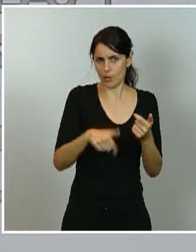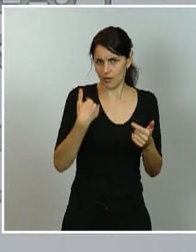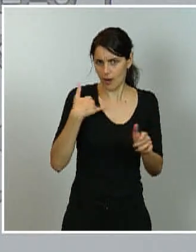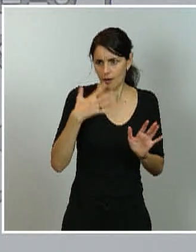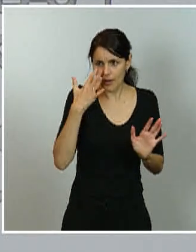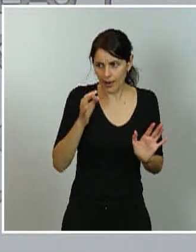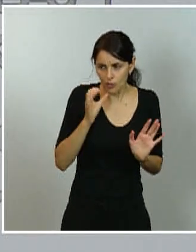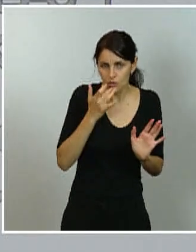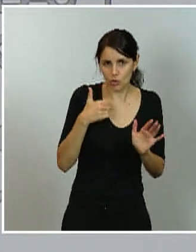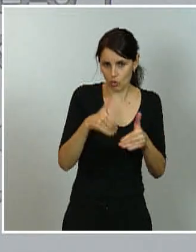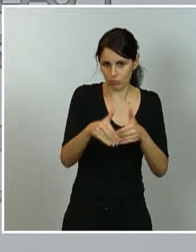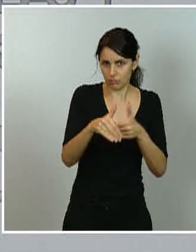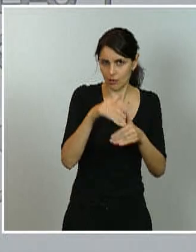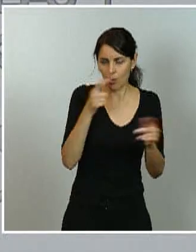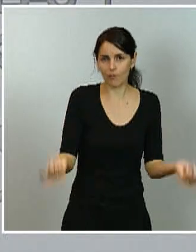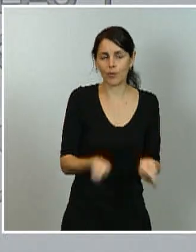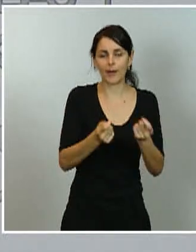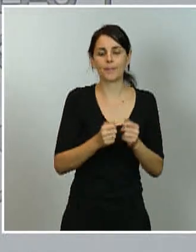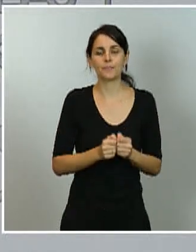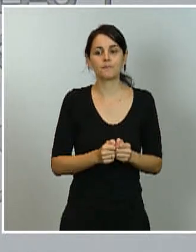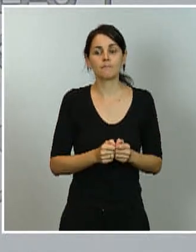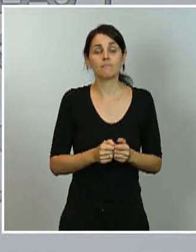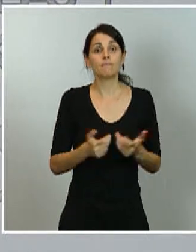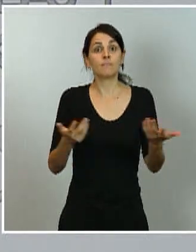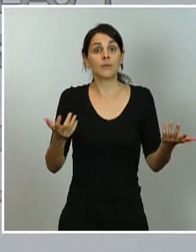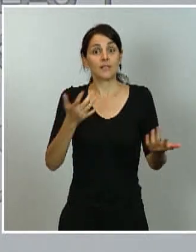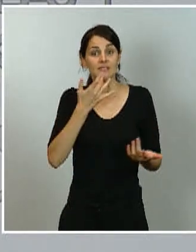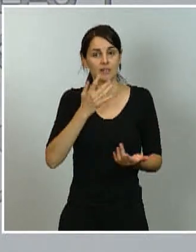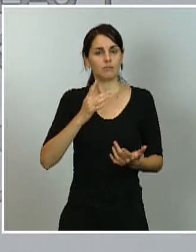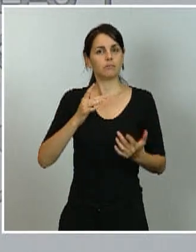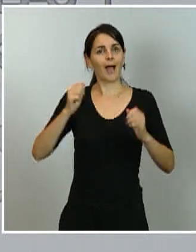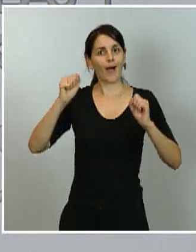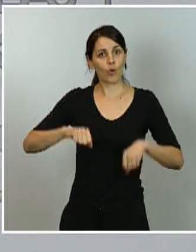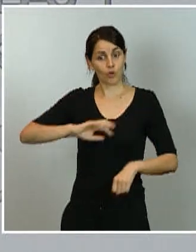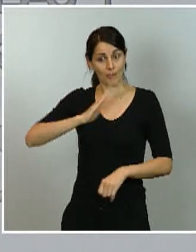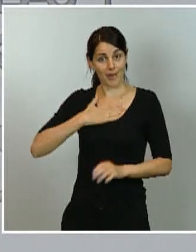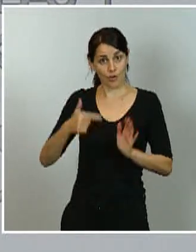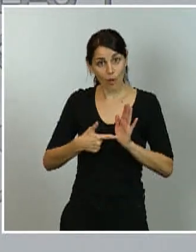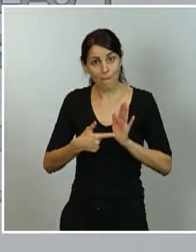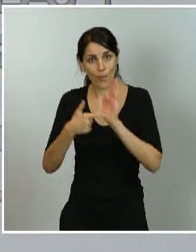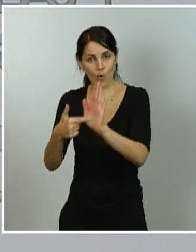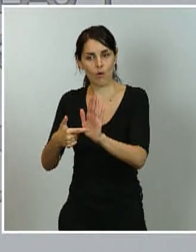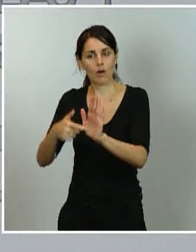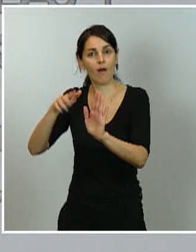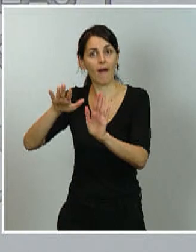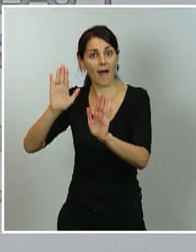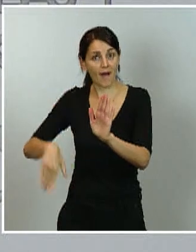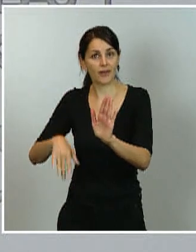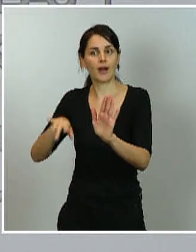partidarios de que si este acuerdo que propondré mañana es avalado finalmente y es aprobado por la interterritorial,